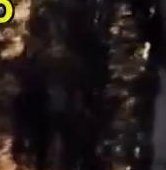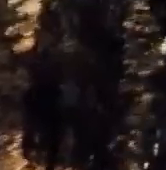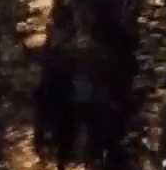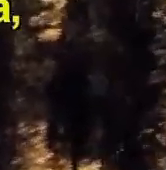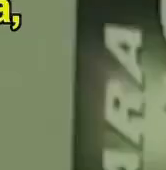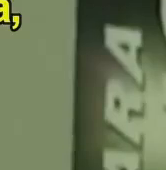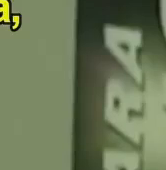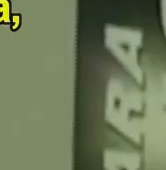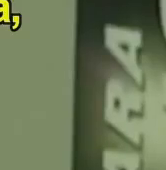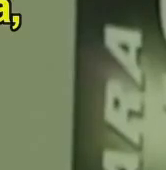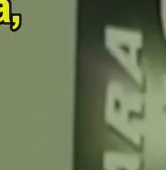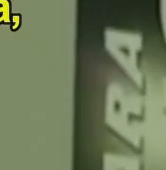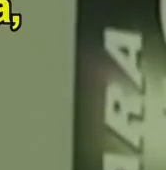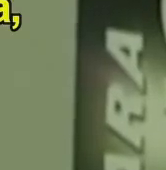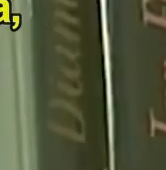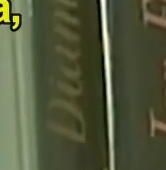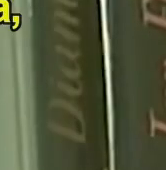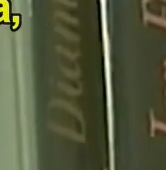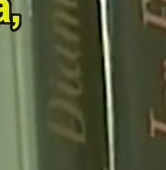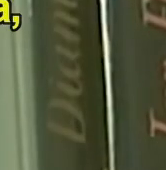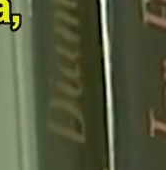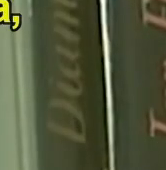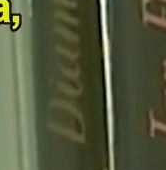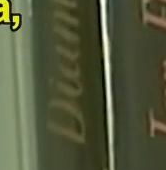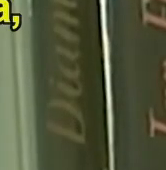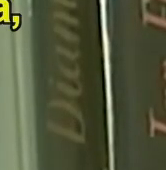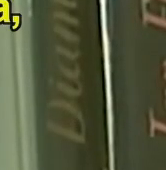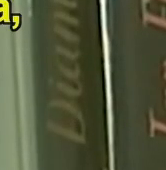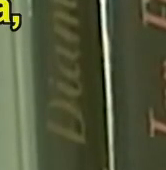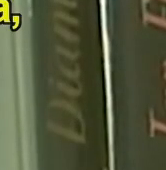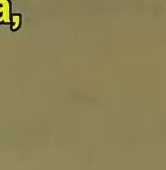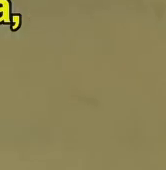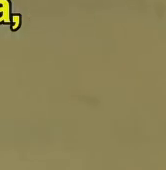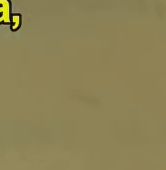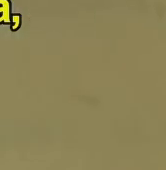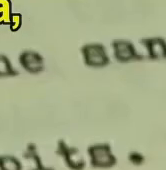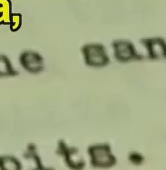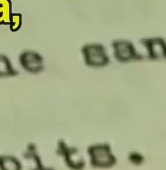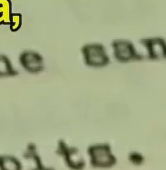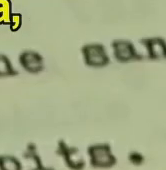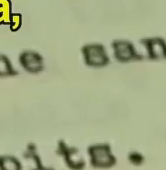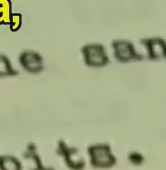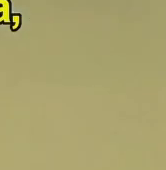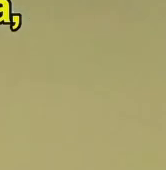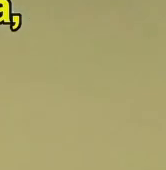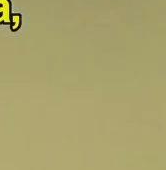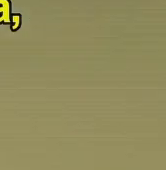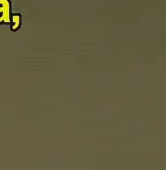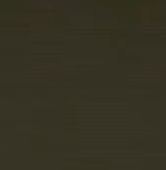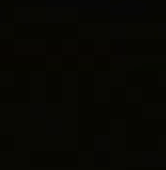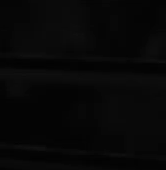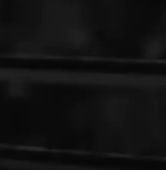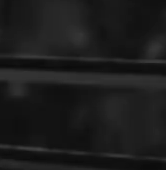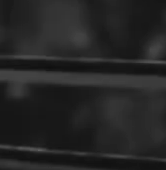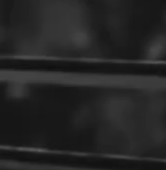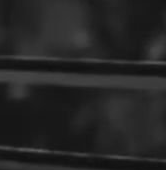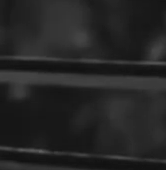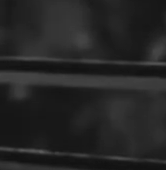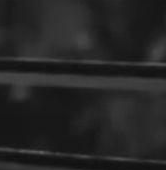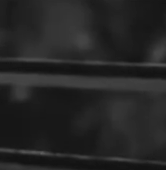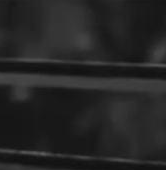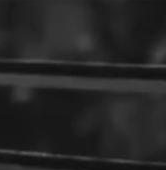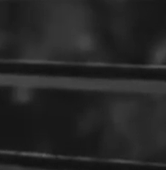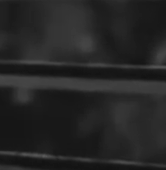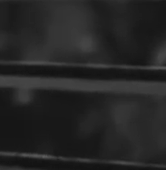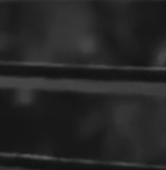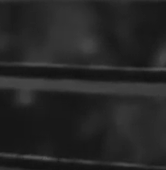tramas, de escenografías dramatizadas y por su prosa, rica sobre todo en su vocabulario visual. A